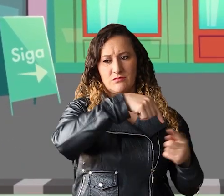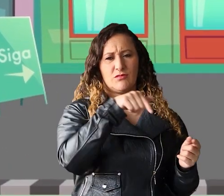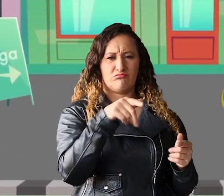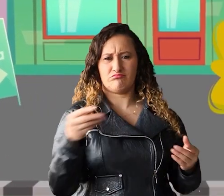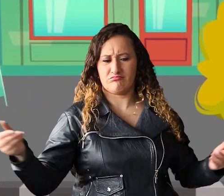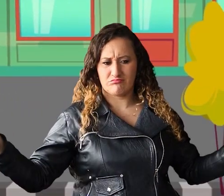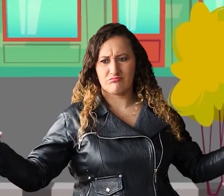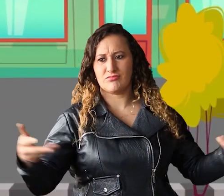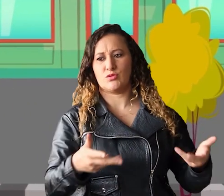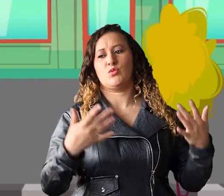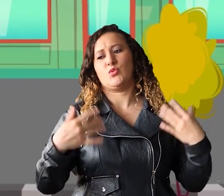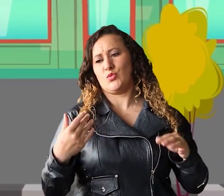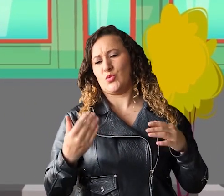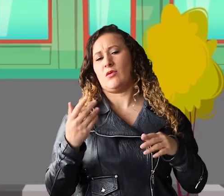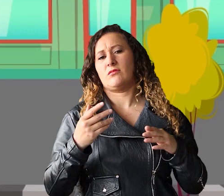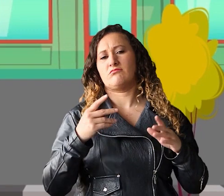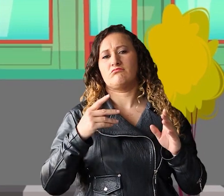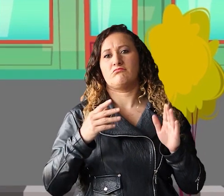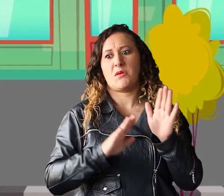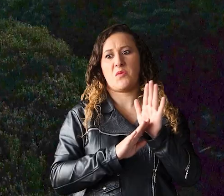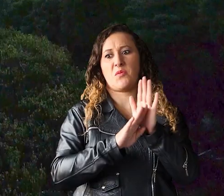aporte siga creciendo en los próximos años.